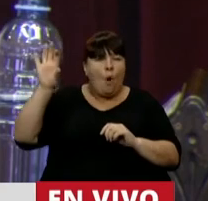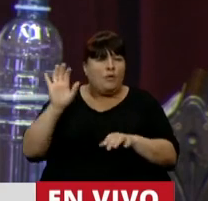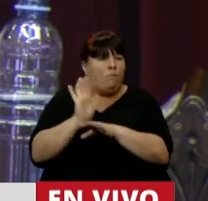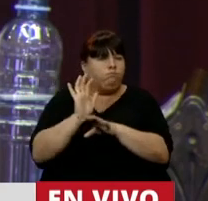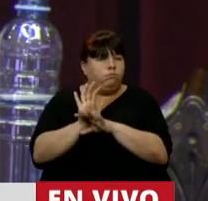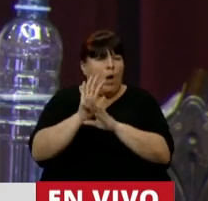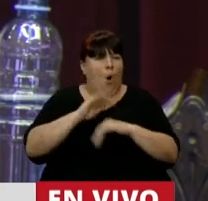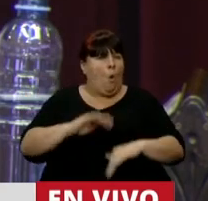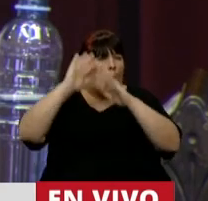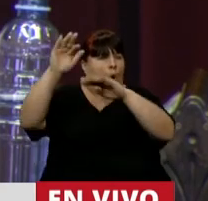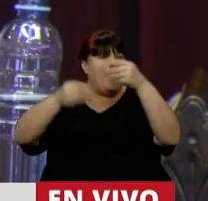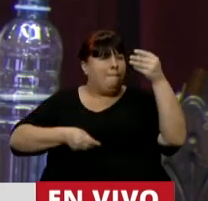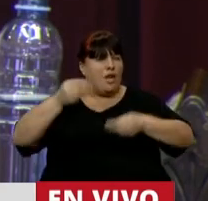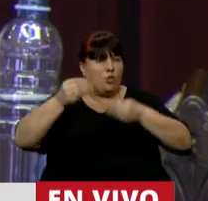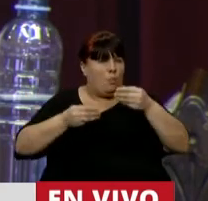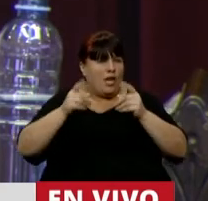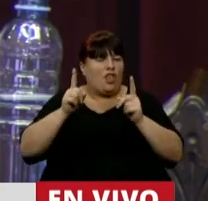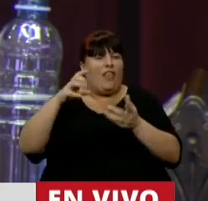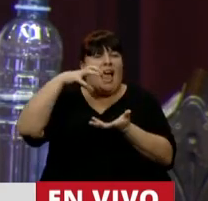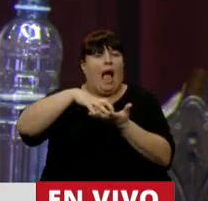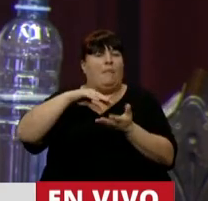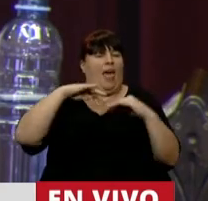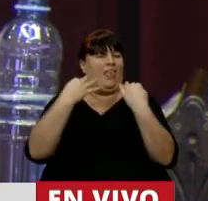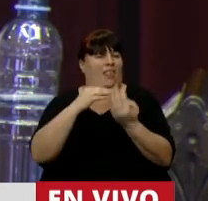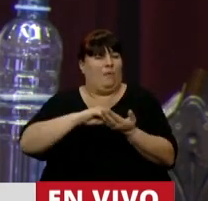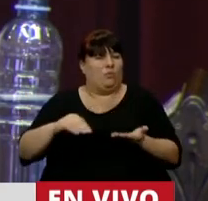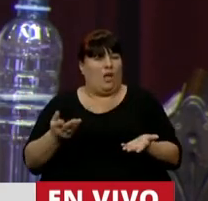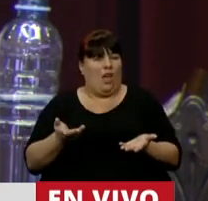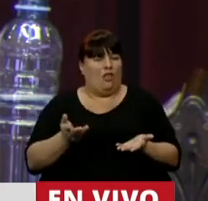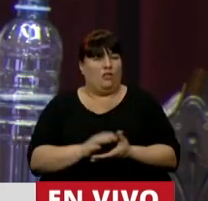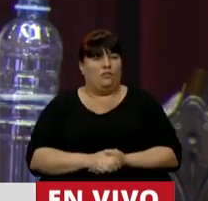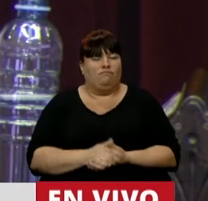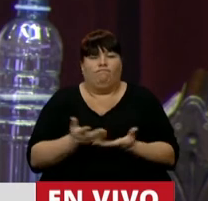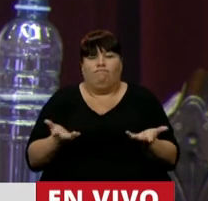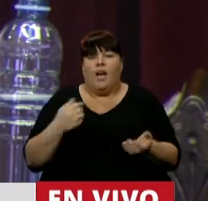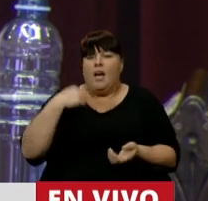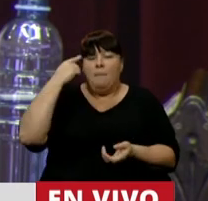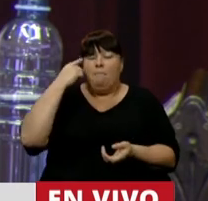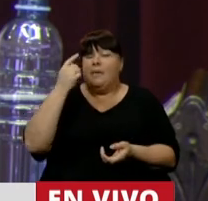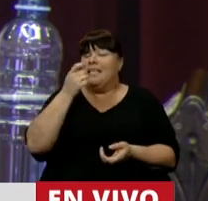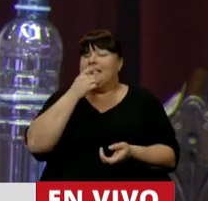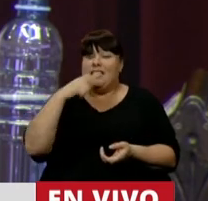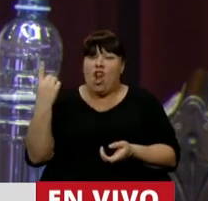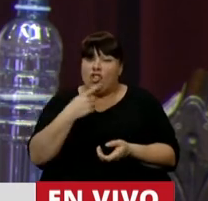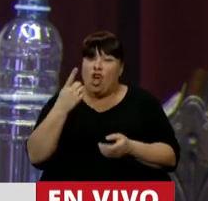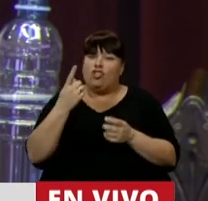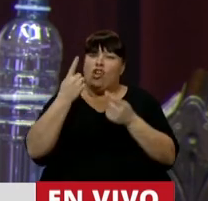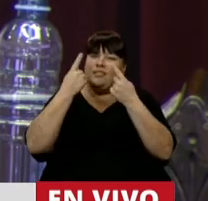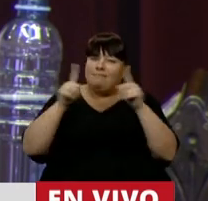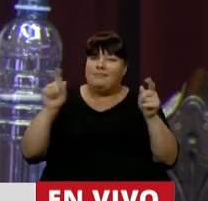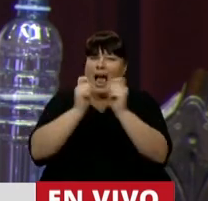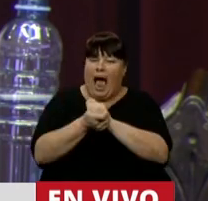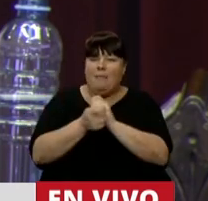prácticamente el mismo presupuesto que tiene la Cámara de Diputados, Presidenta. Entonces me parece que si no somos disruptivos,